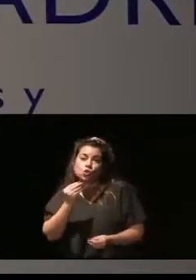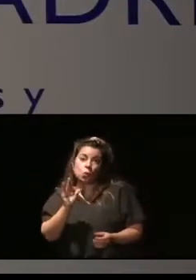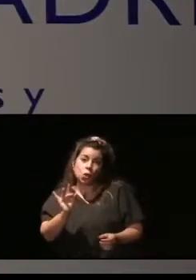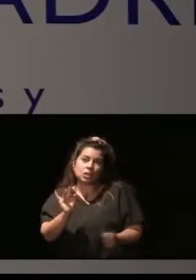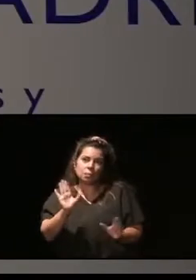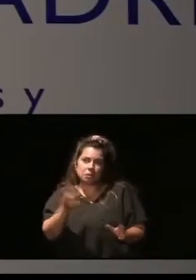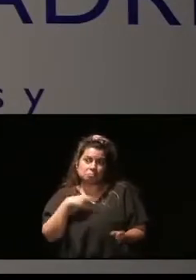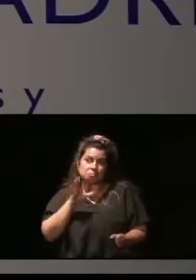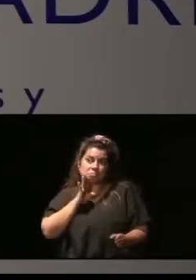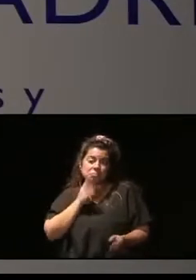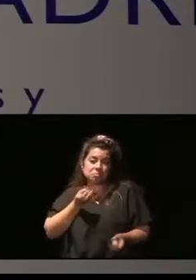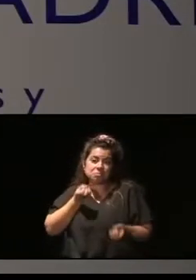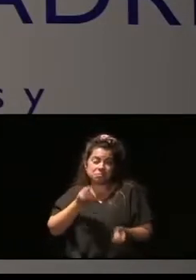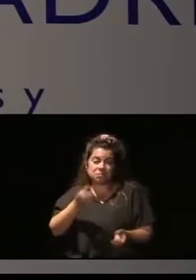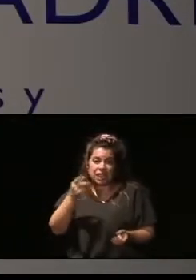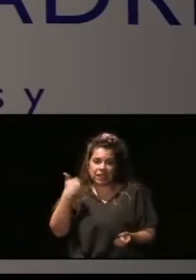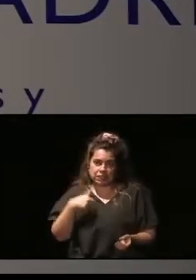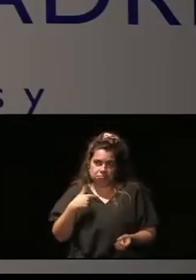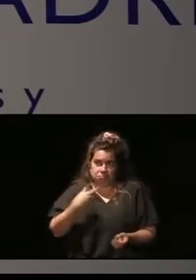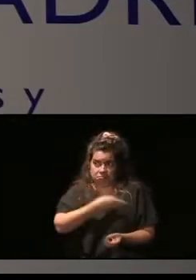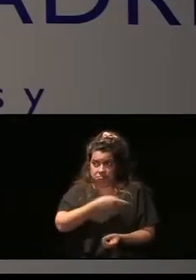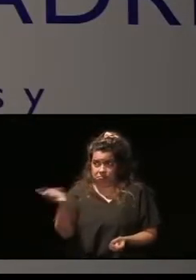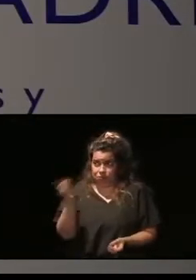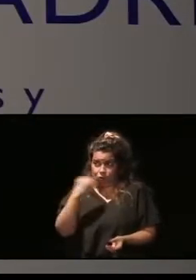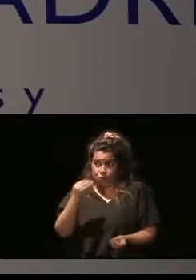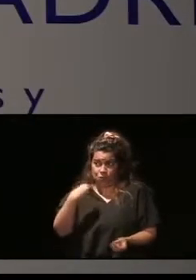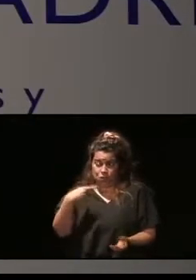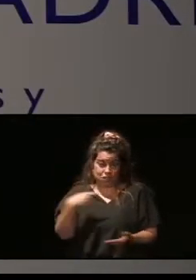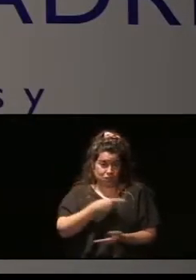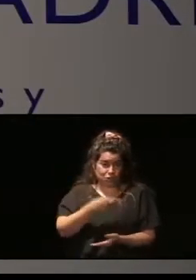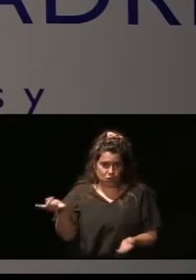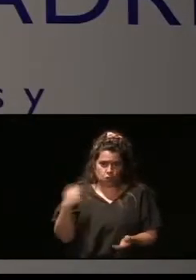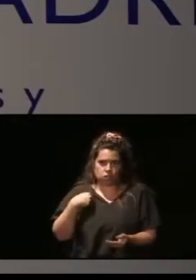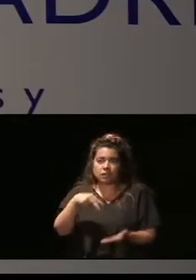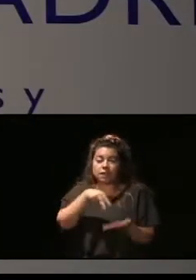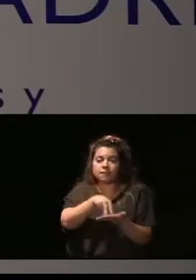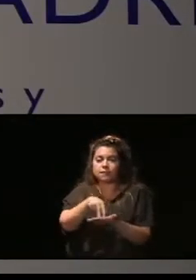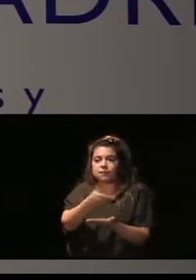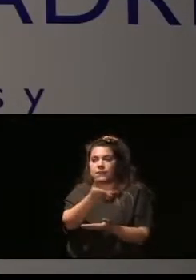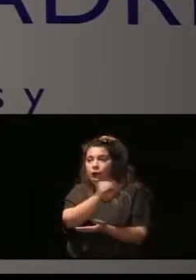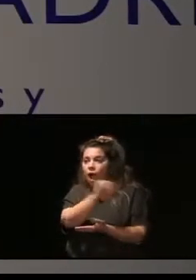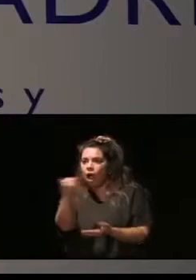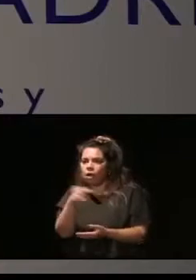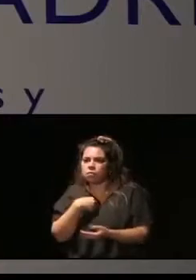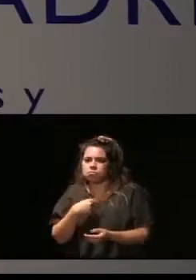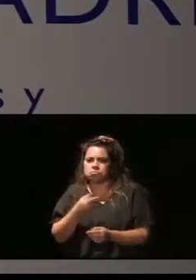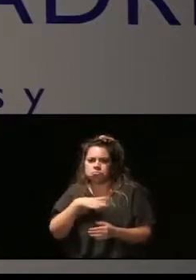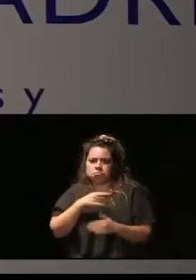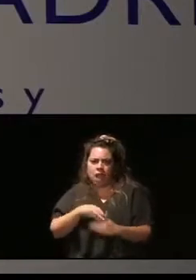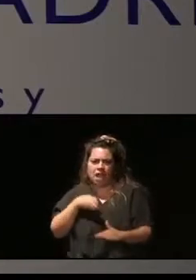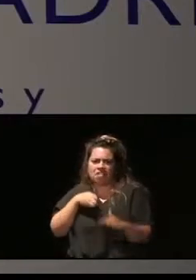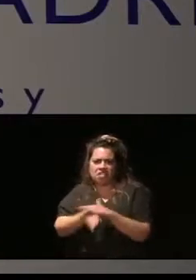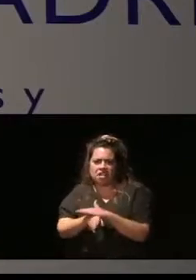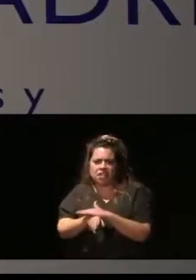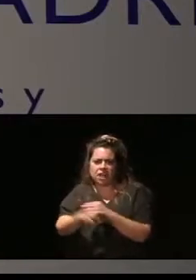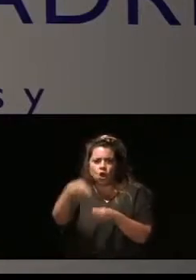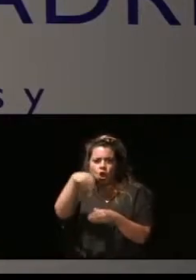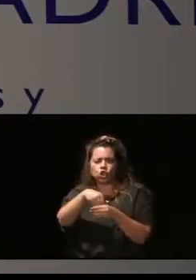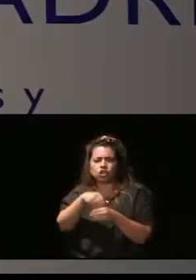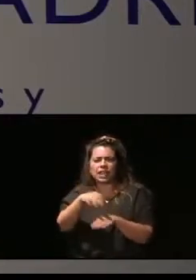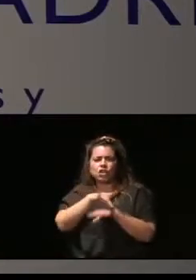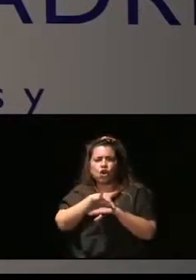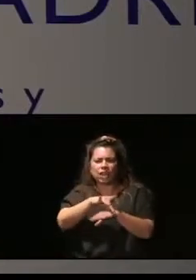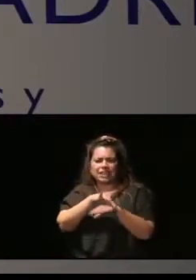he dicho, ¿no?, que consumidores somos todos, así que, bueno, a los aquí presentes les invito a que accedan al contenido de esa guía.